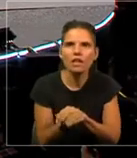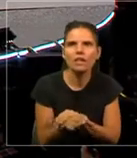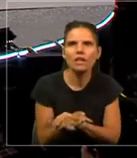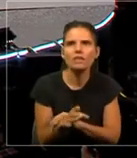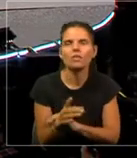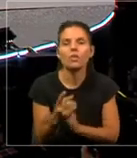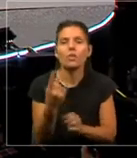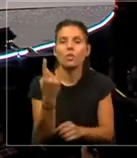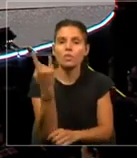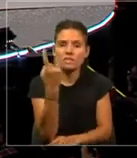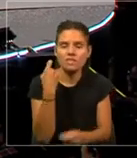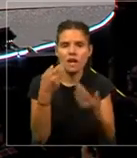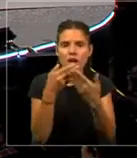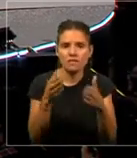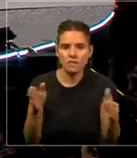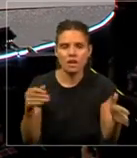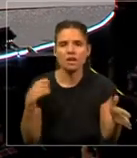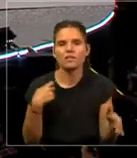Interamericana,